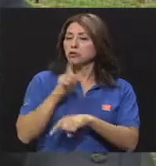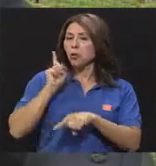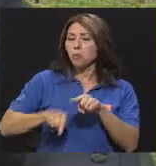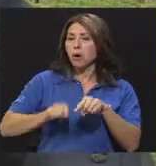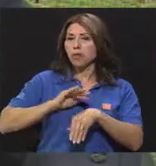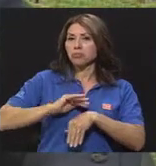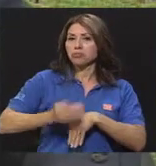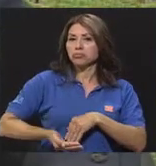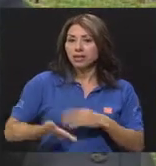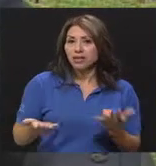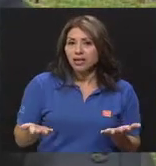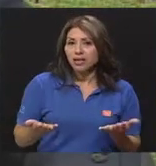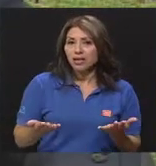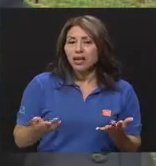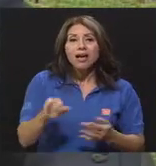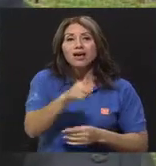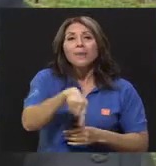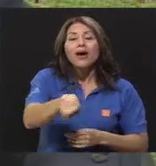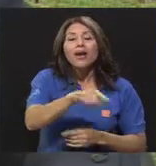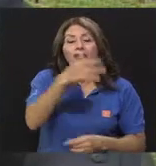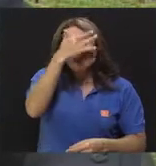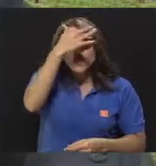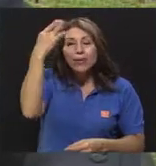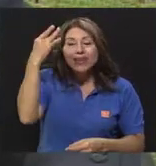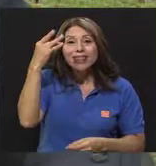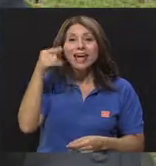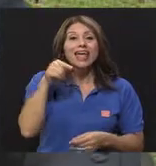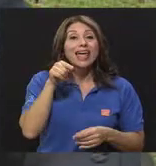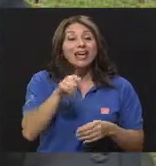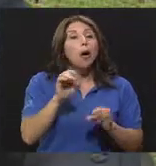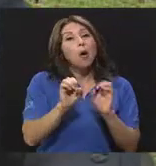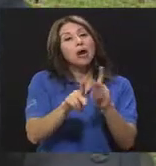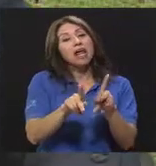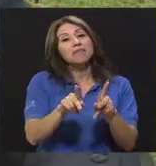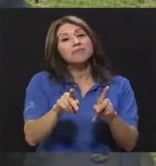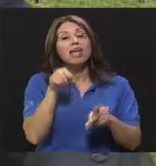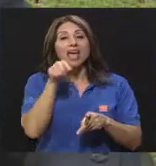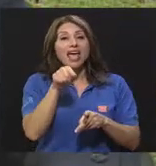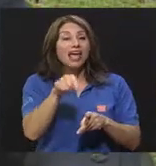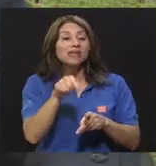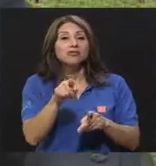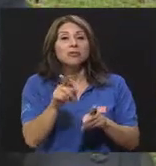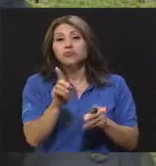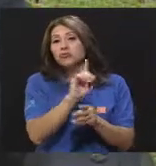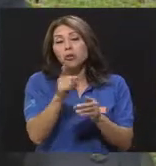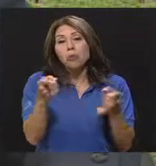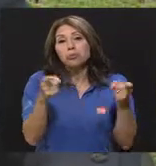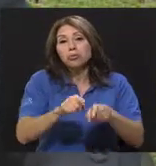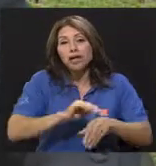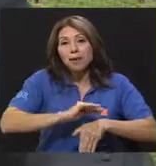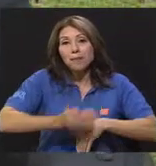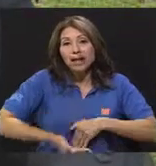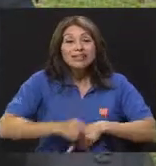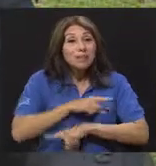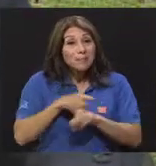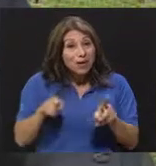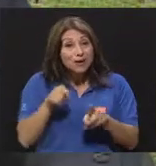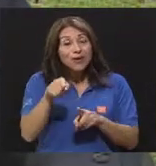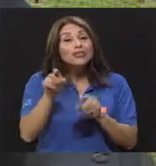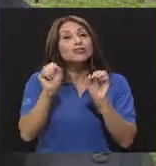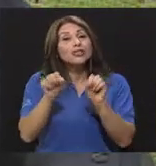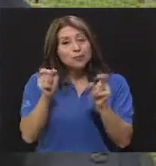era la práctica del sexo oral, olvidando que era también un mecanismo sin uso de condón posible de transmisión del